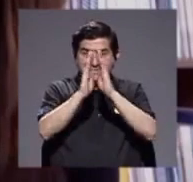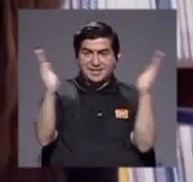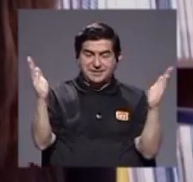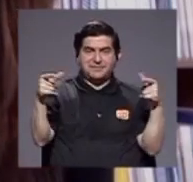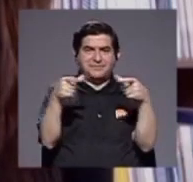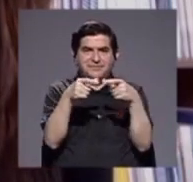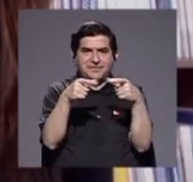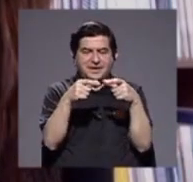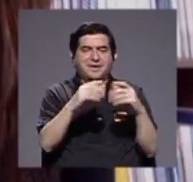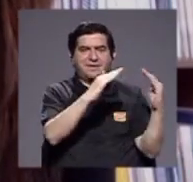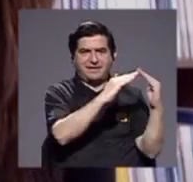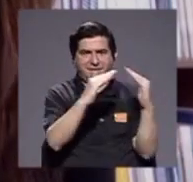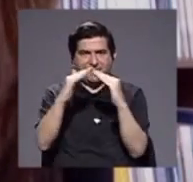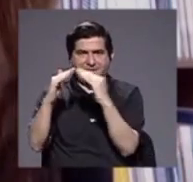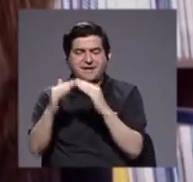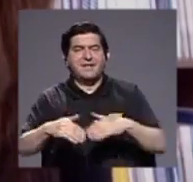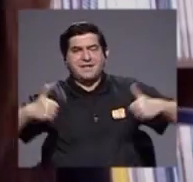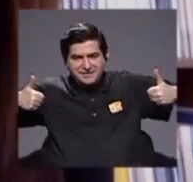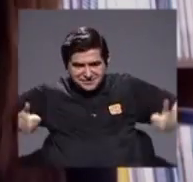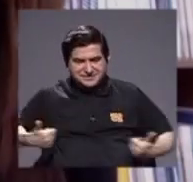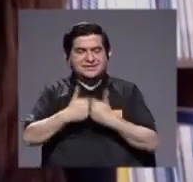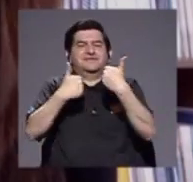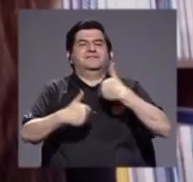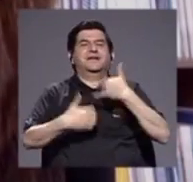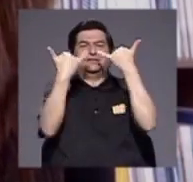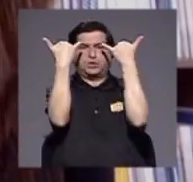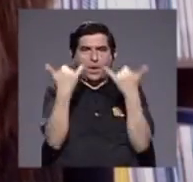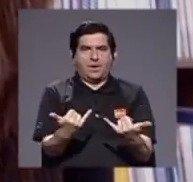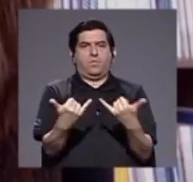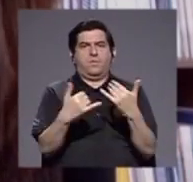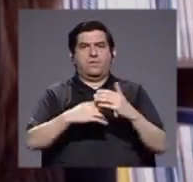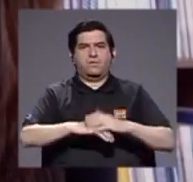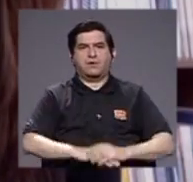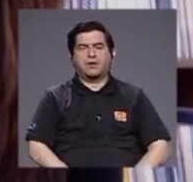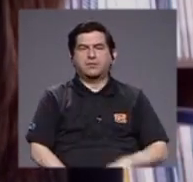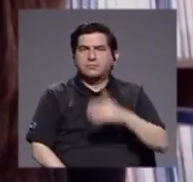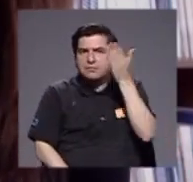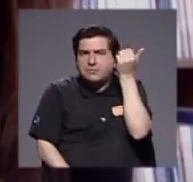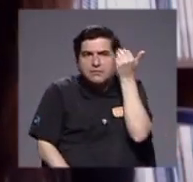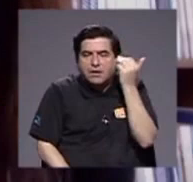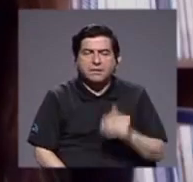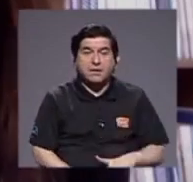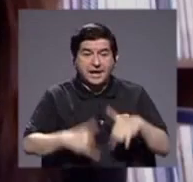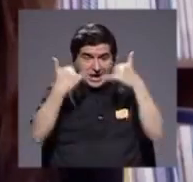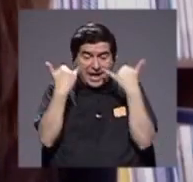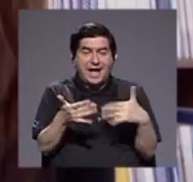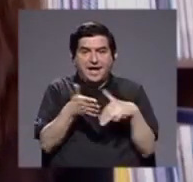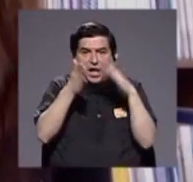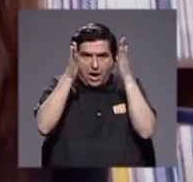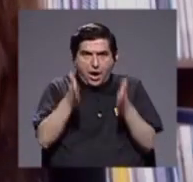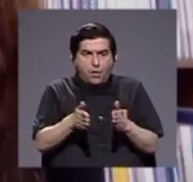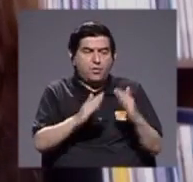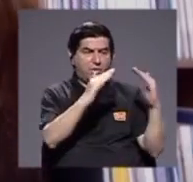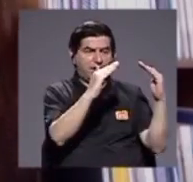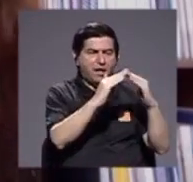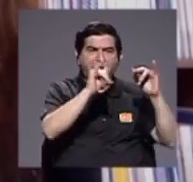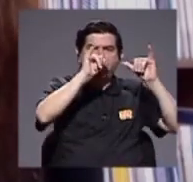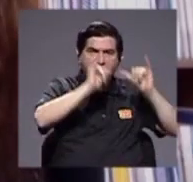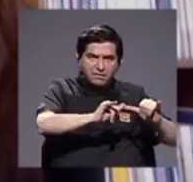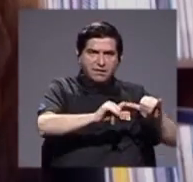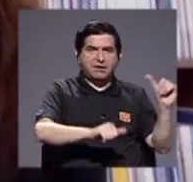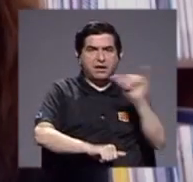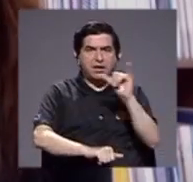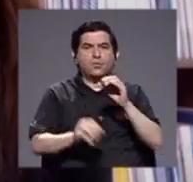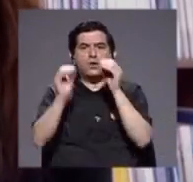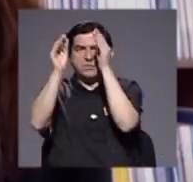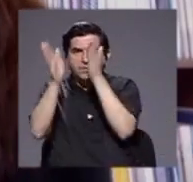los hogares, que ese es como el gran desafío que tenemos ahora, porque efectivamente ahora los estudiantes están en las casas y los docentes